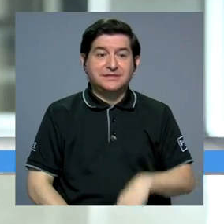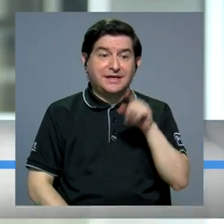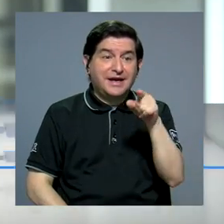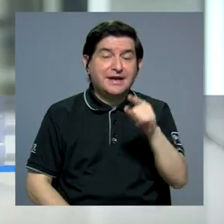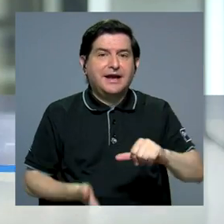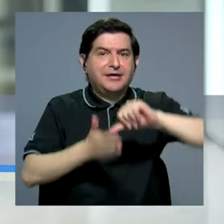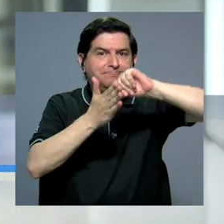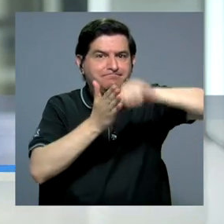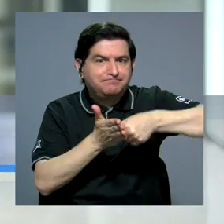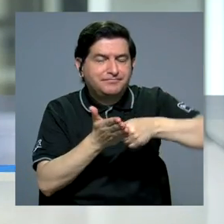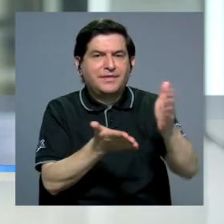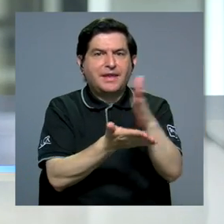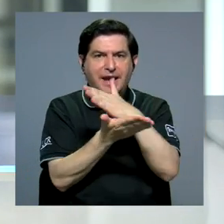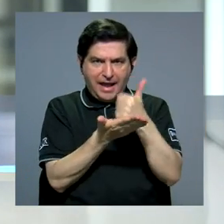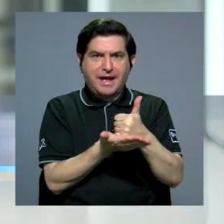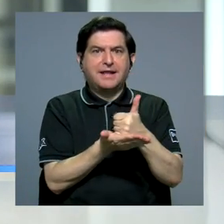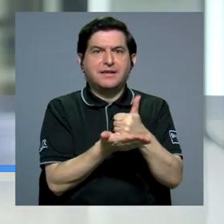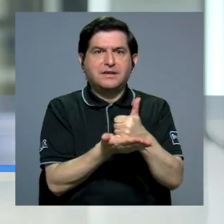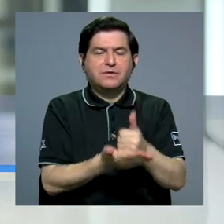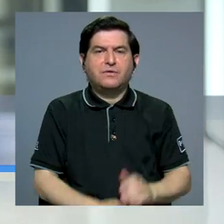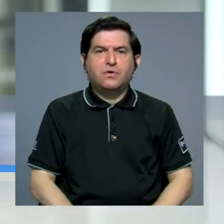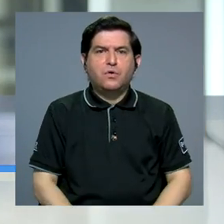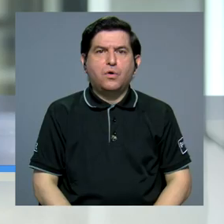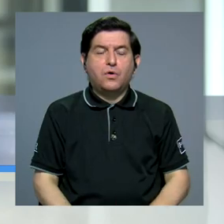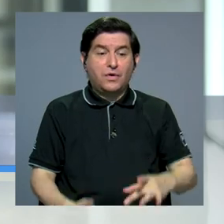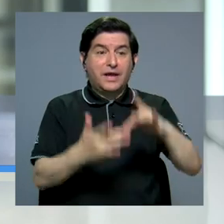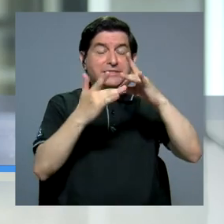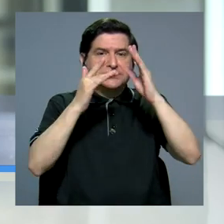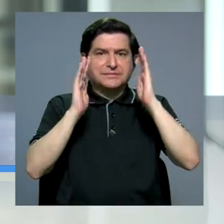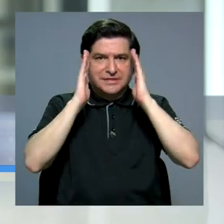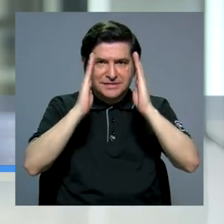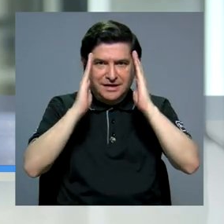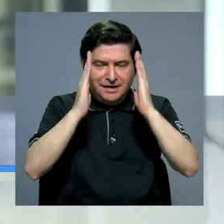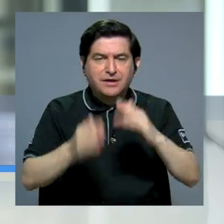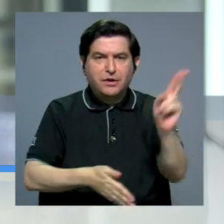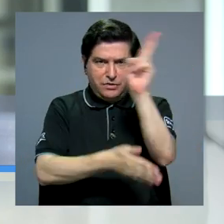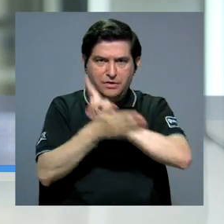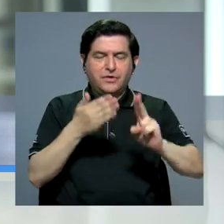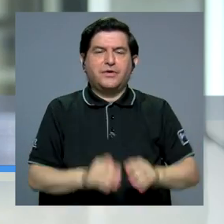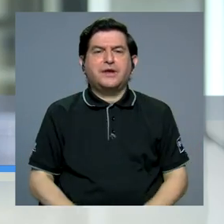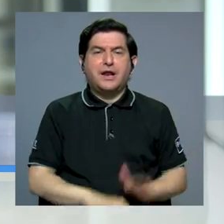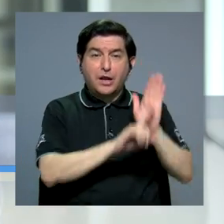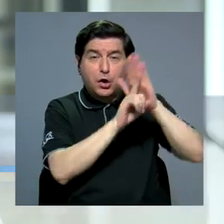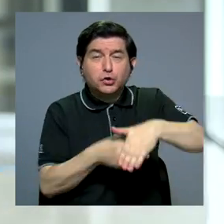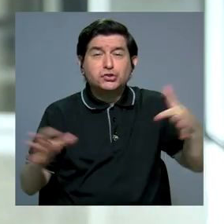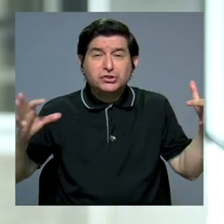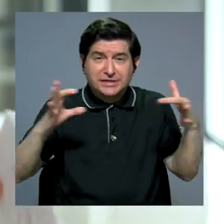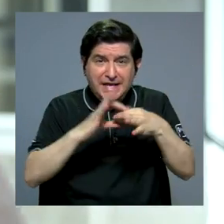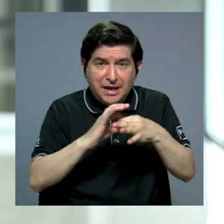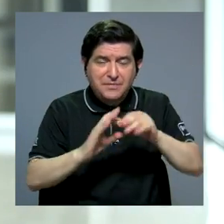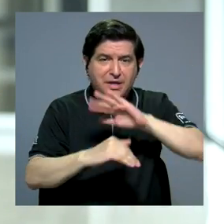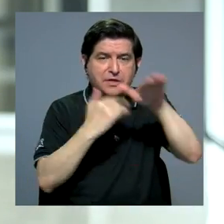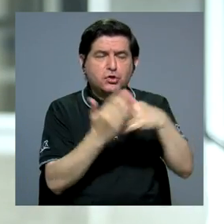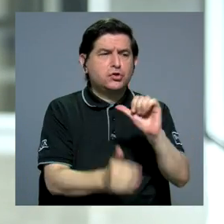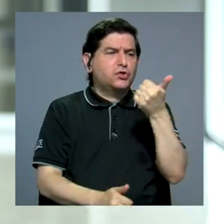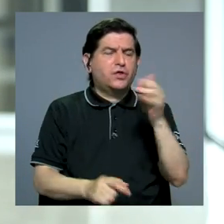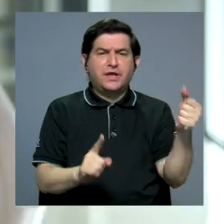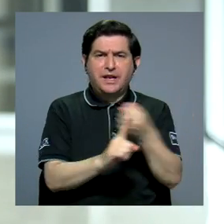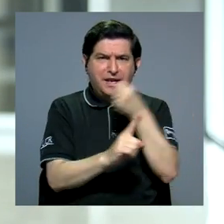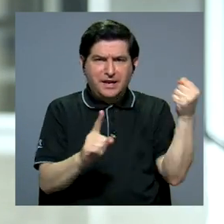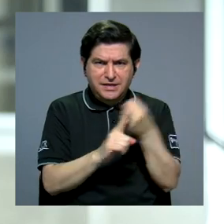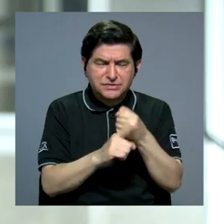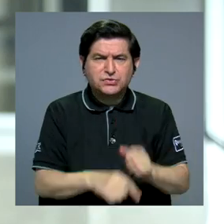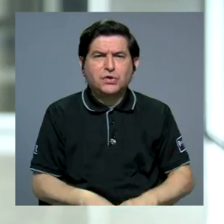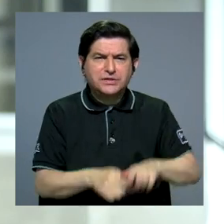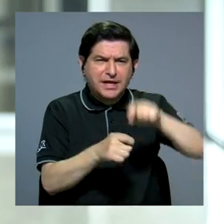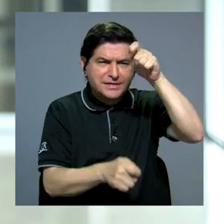quisiera destacar que es algo que es de particular interés para la universidad, porque hostigamiento sexual, todas las otras formas de violencia